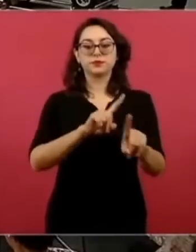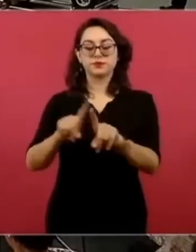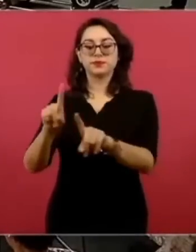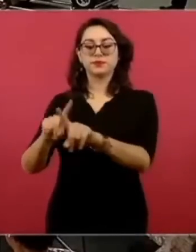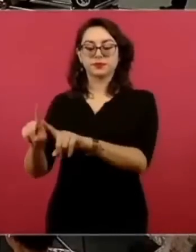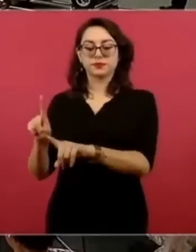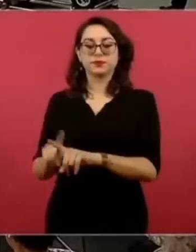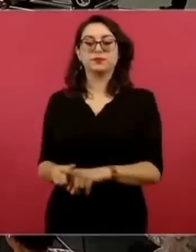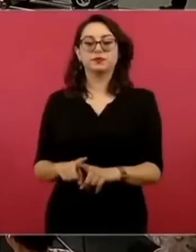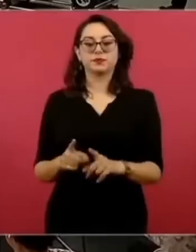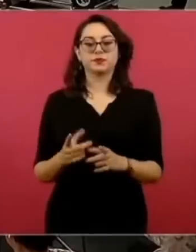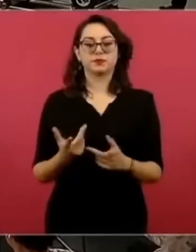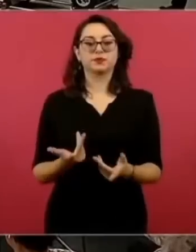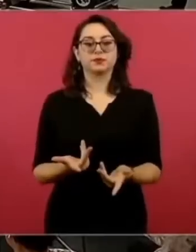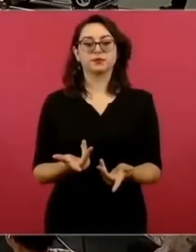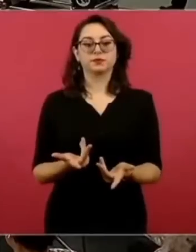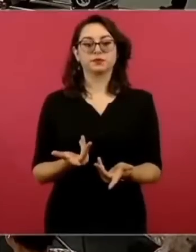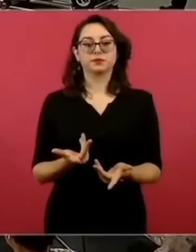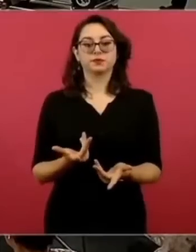para que las